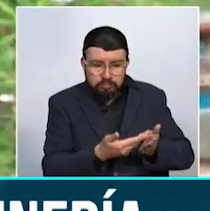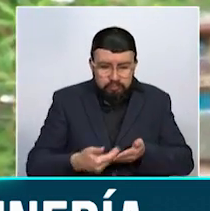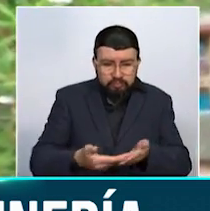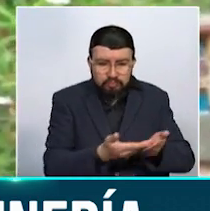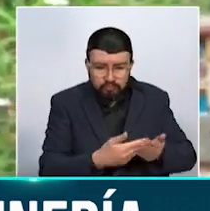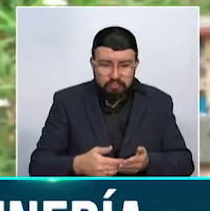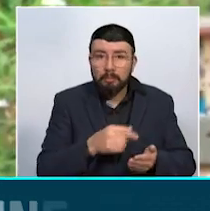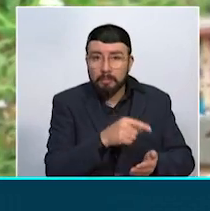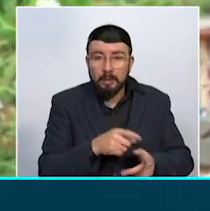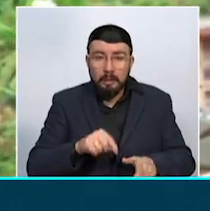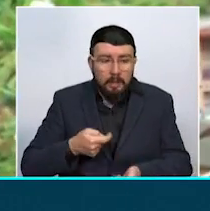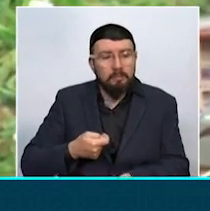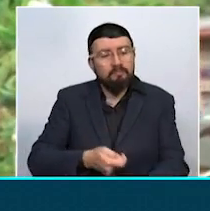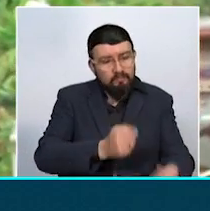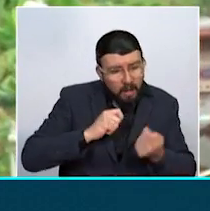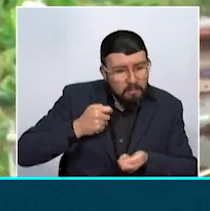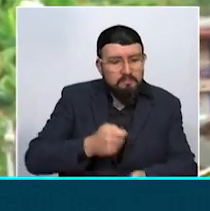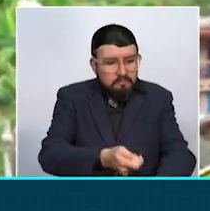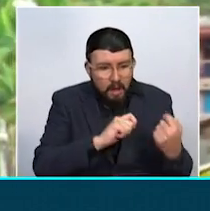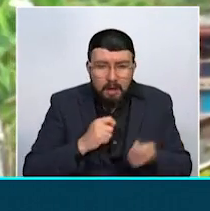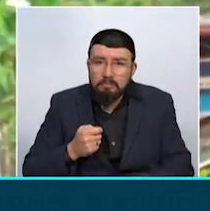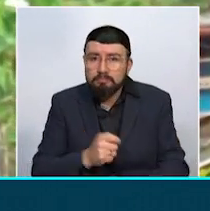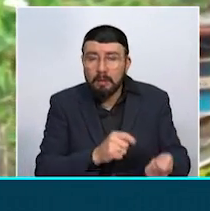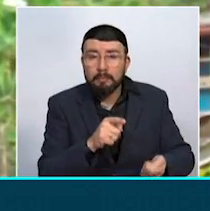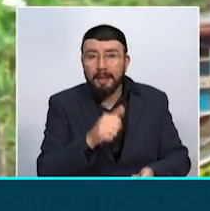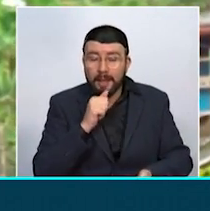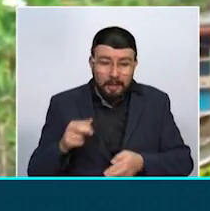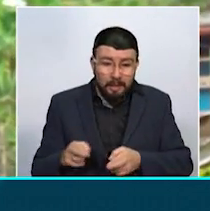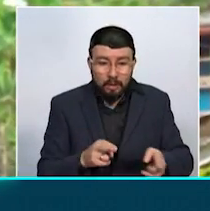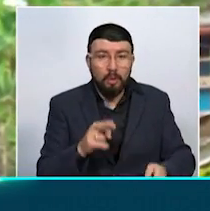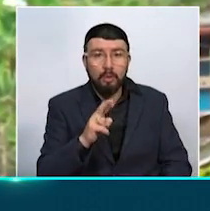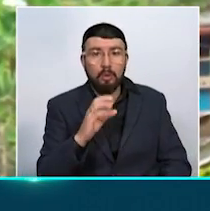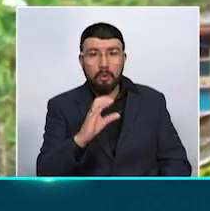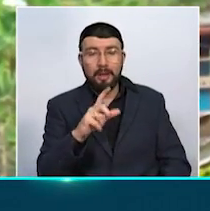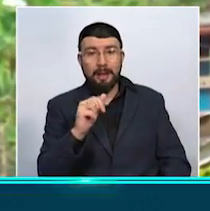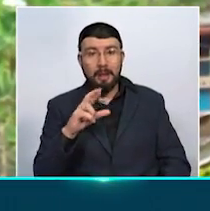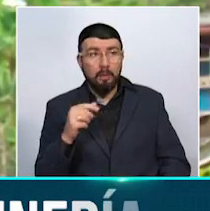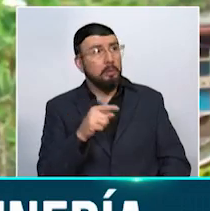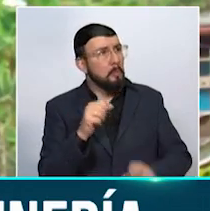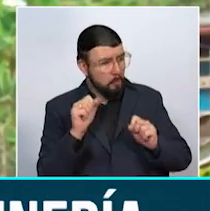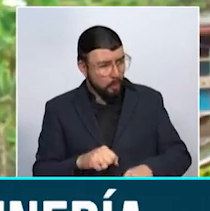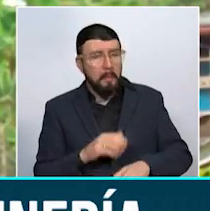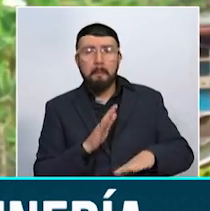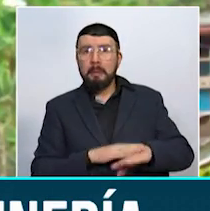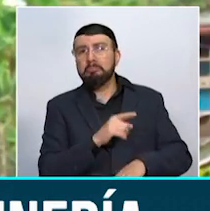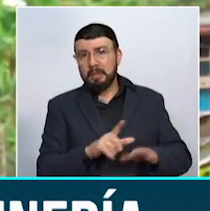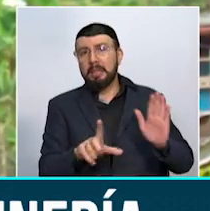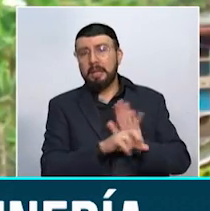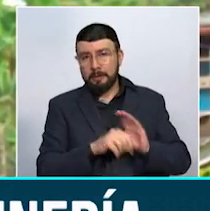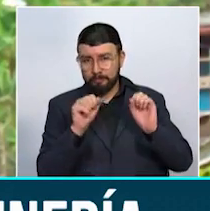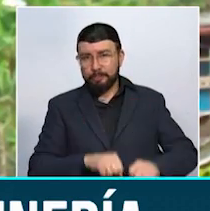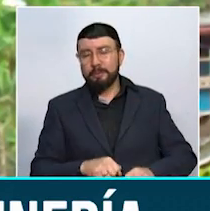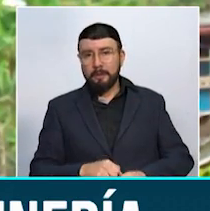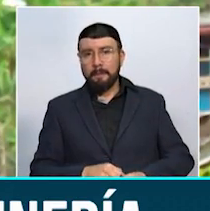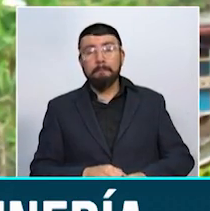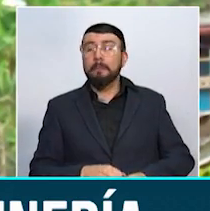construcción en Río Claro, pues tenga la posibilidad y la prerrogativa de poder explotar legalmente. El